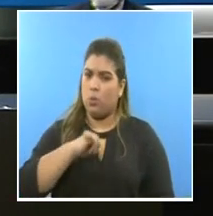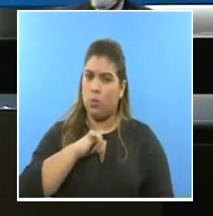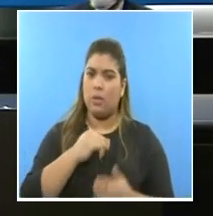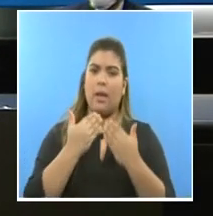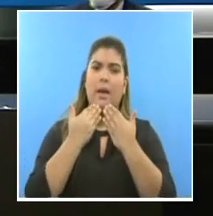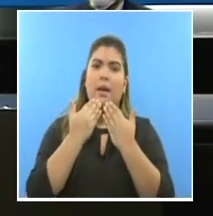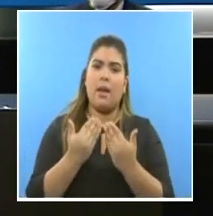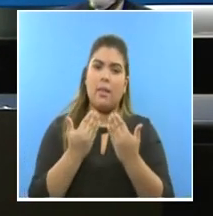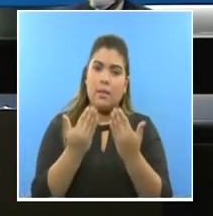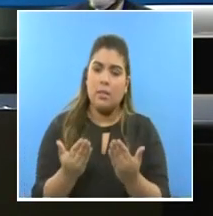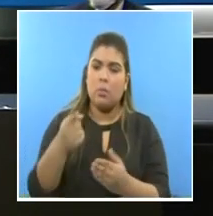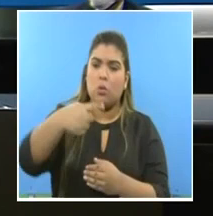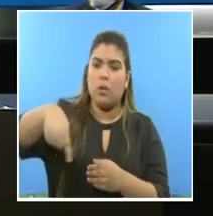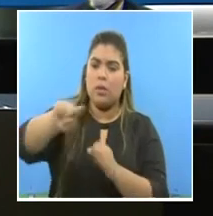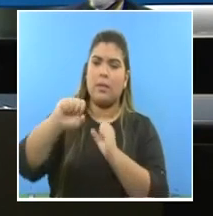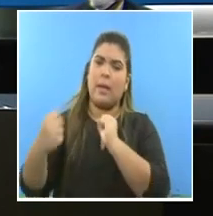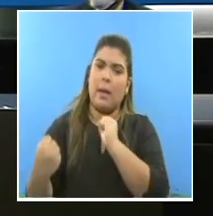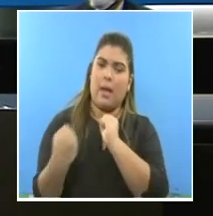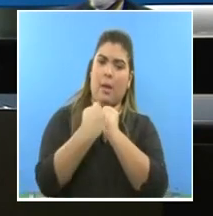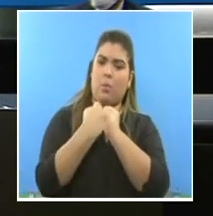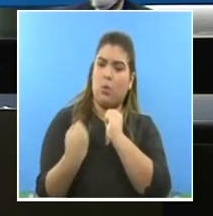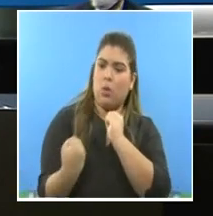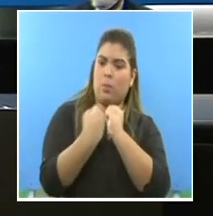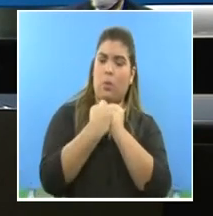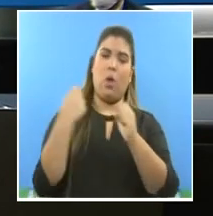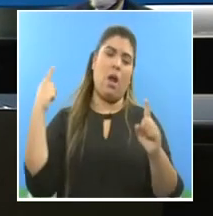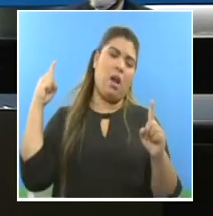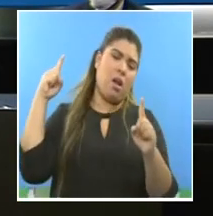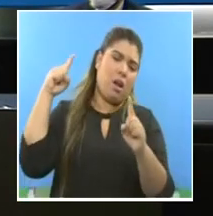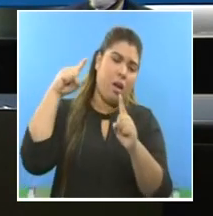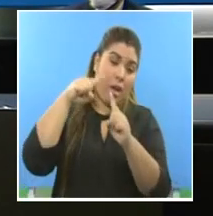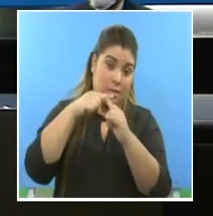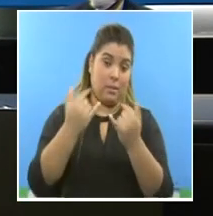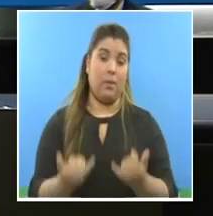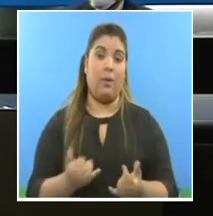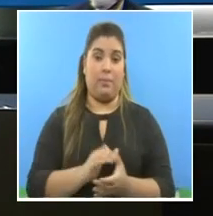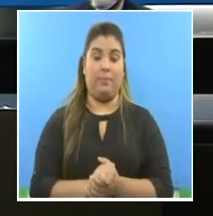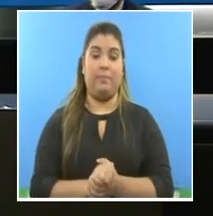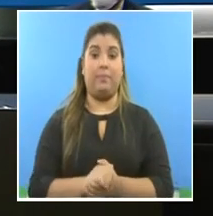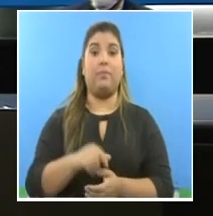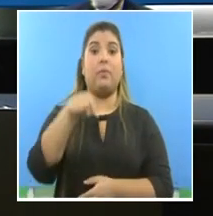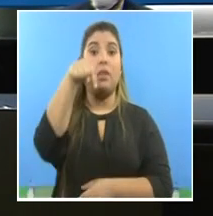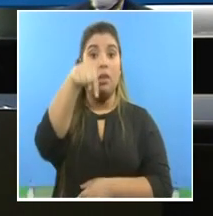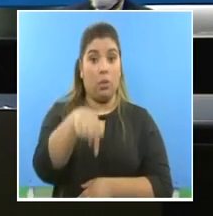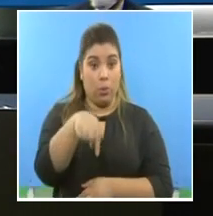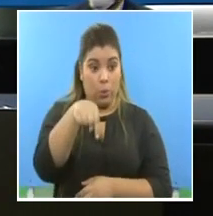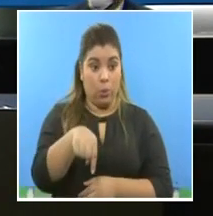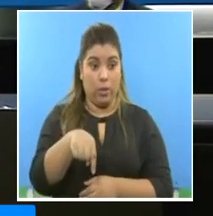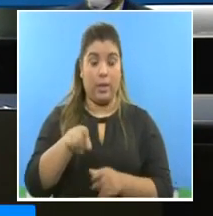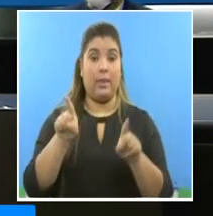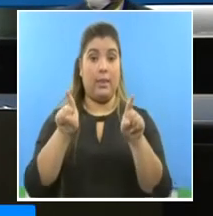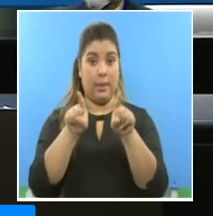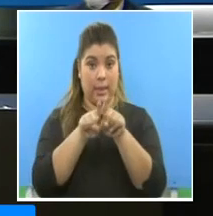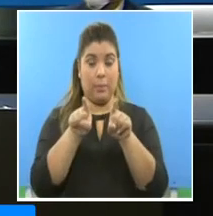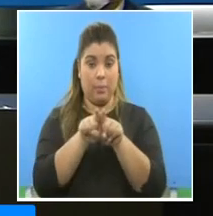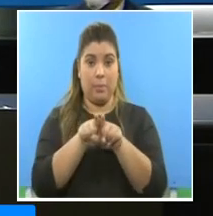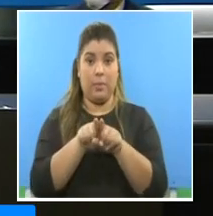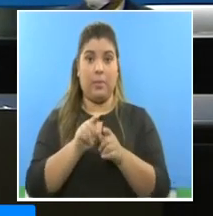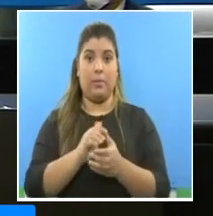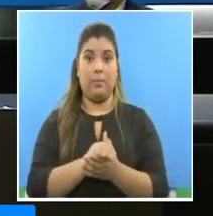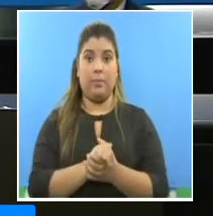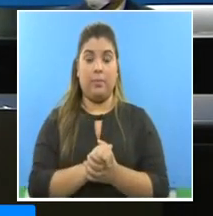todos los aportes realizados hasta este momento. Hoy nos acompañan también